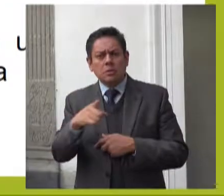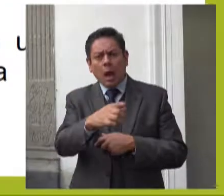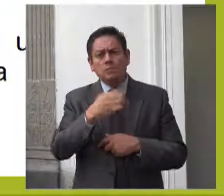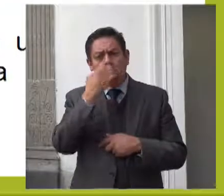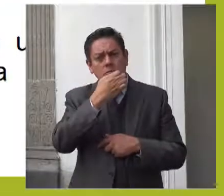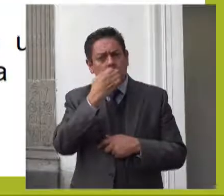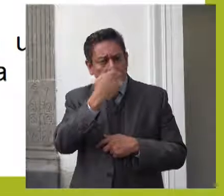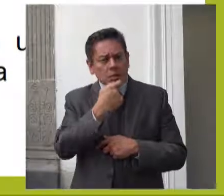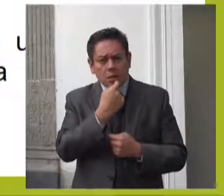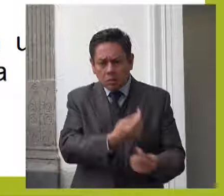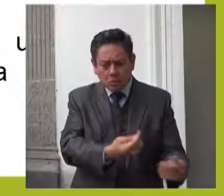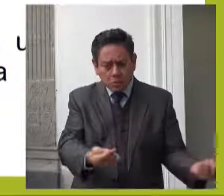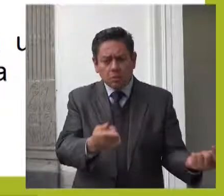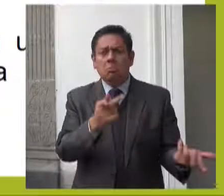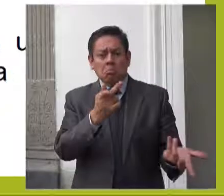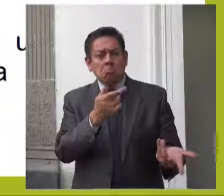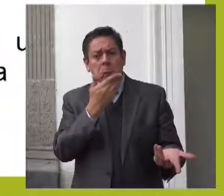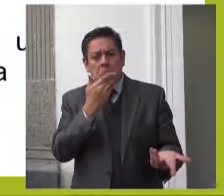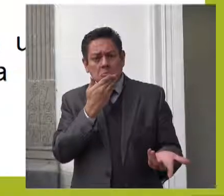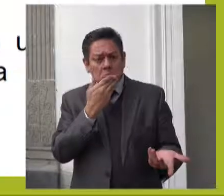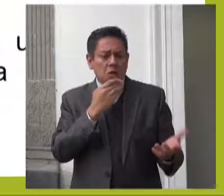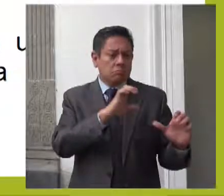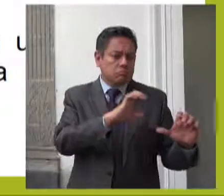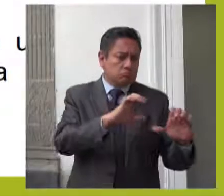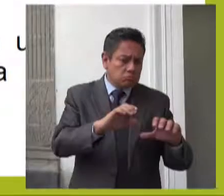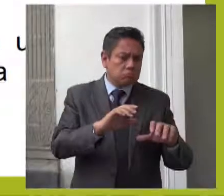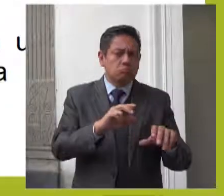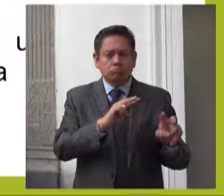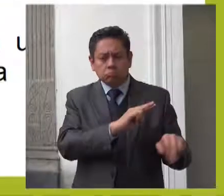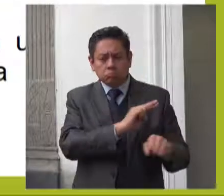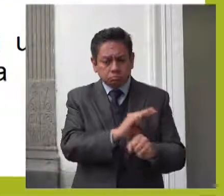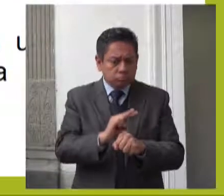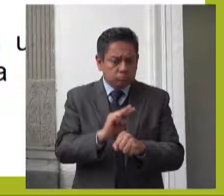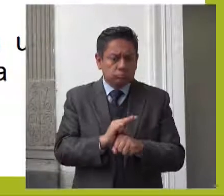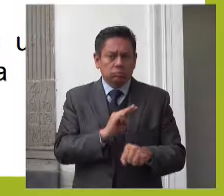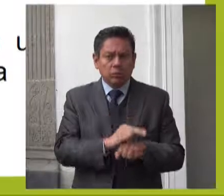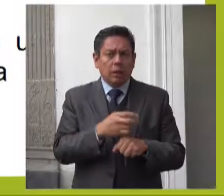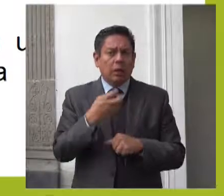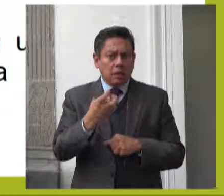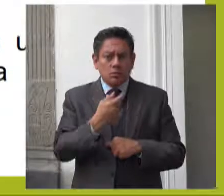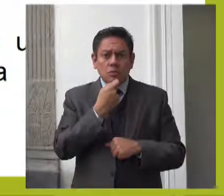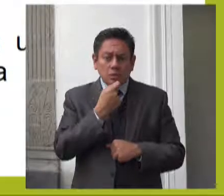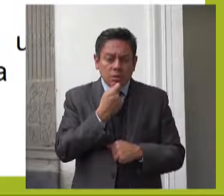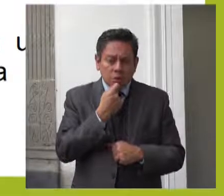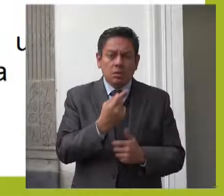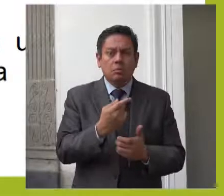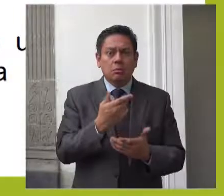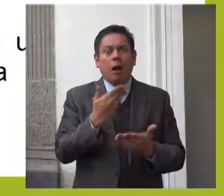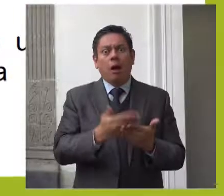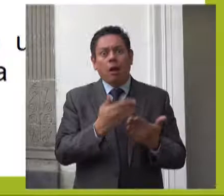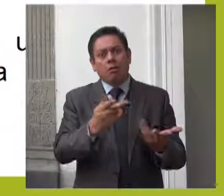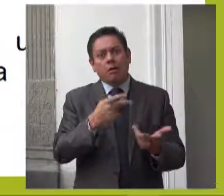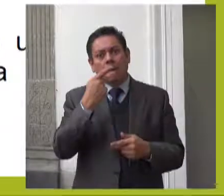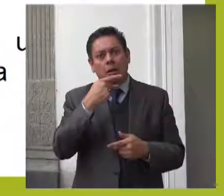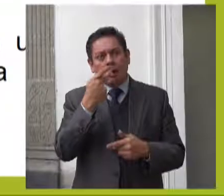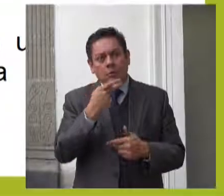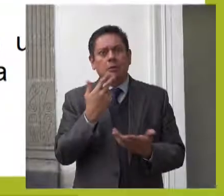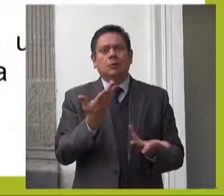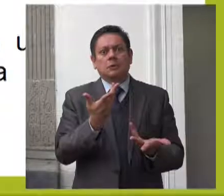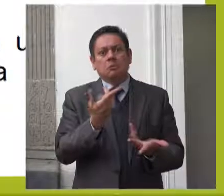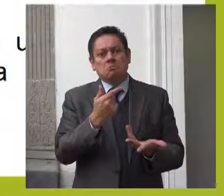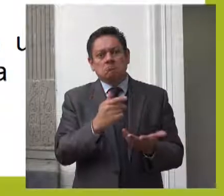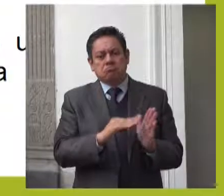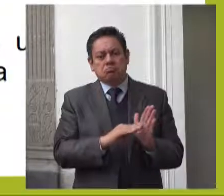en las estancias había tenido un impacto positivo en el desarrollo del lenguaje y el 97